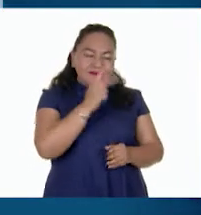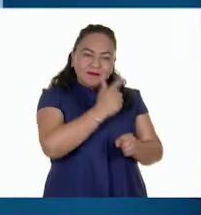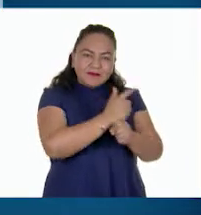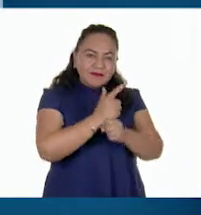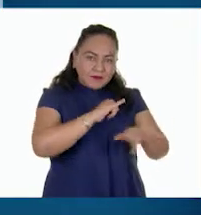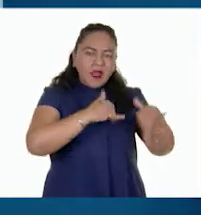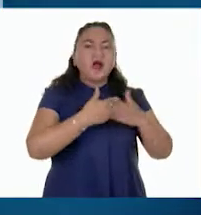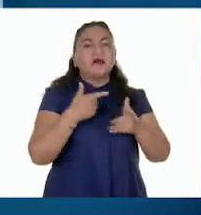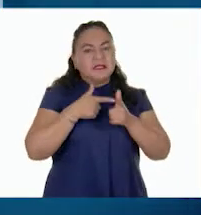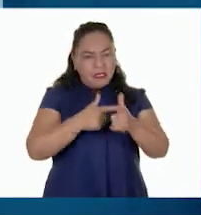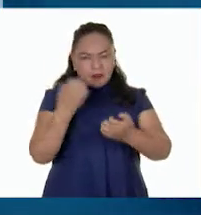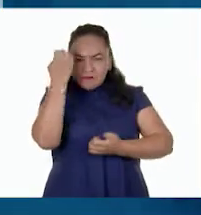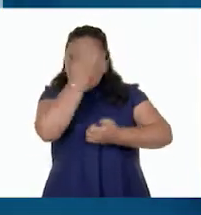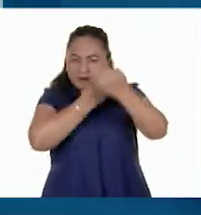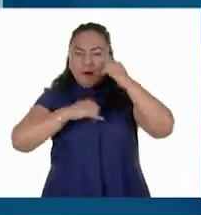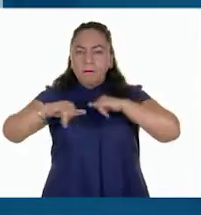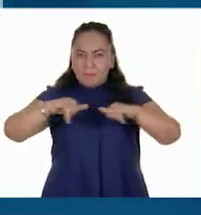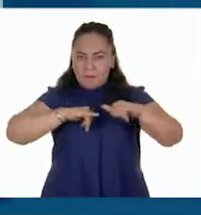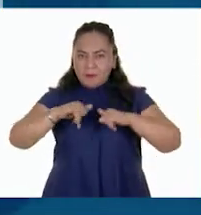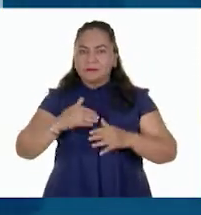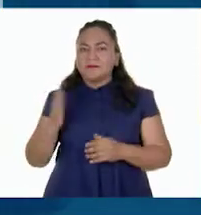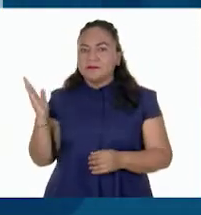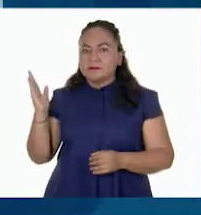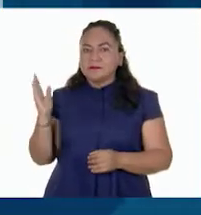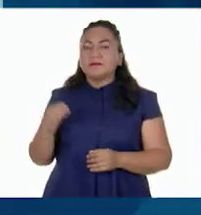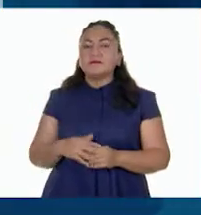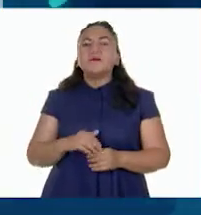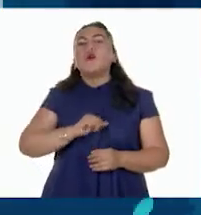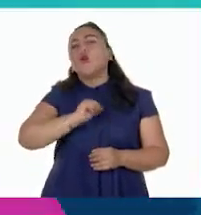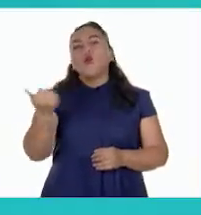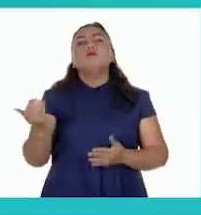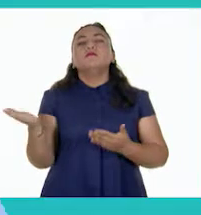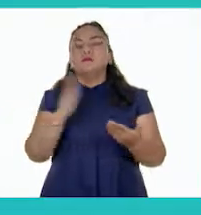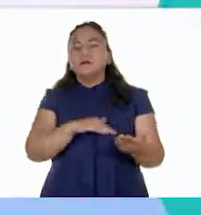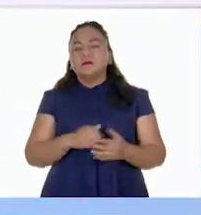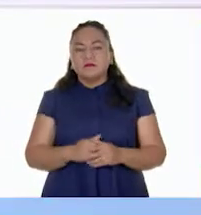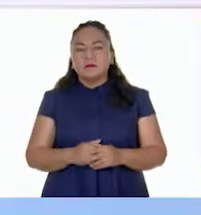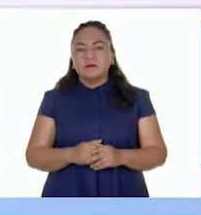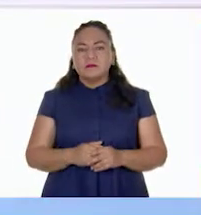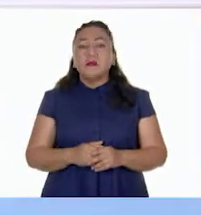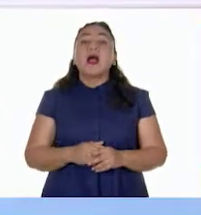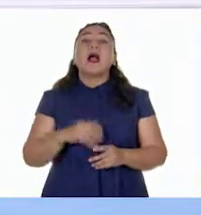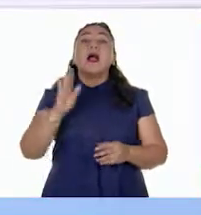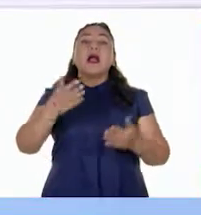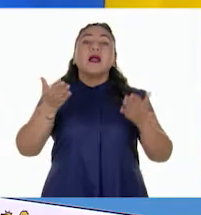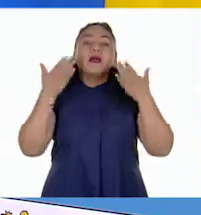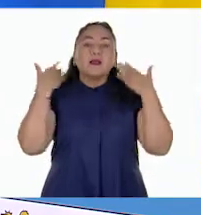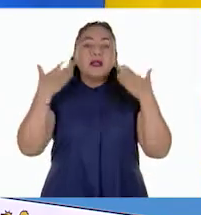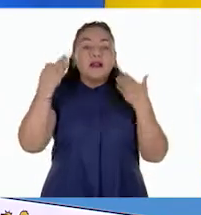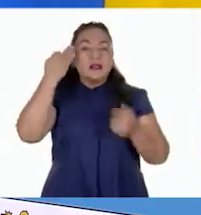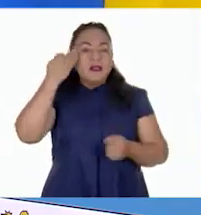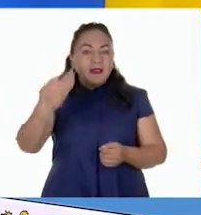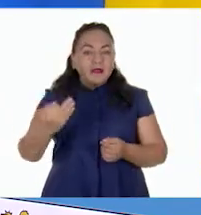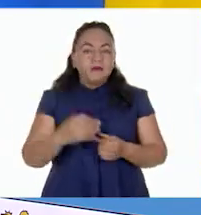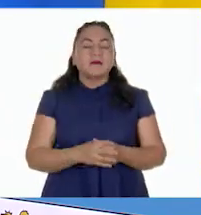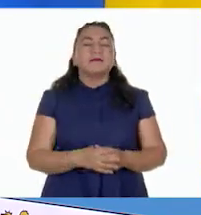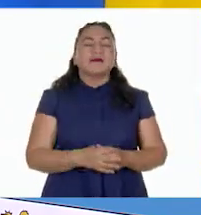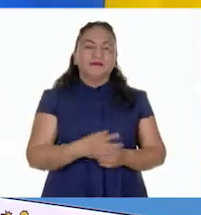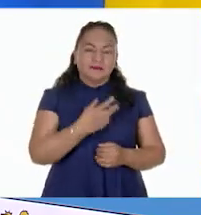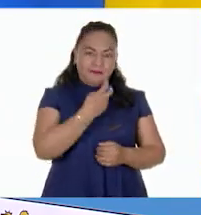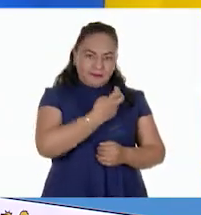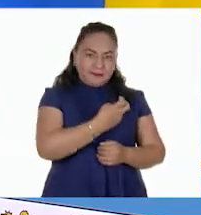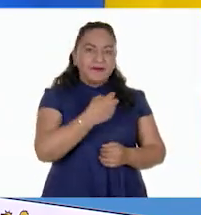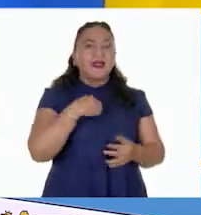nuestro análisis. ¿Cuál es el que sigue? Sigue el clima. Muy bien. Como hemos